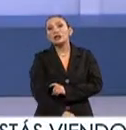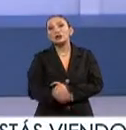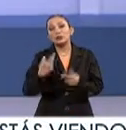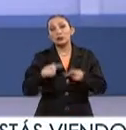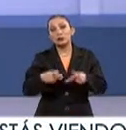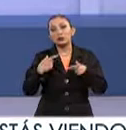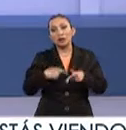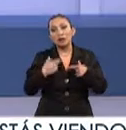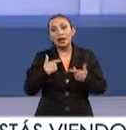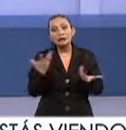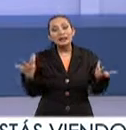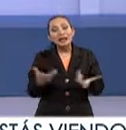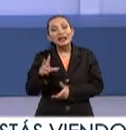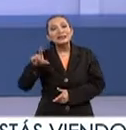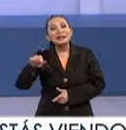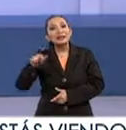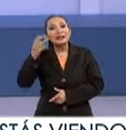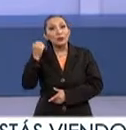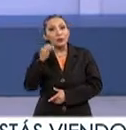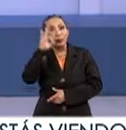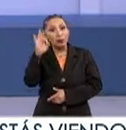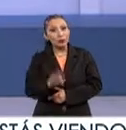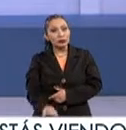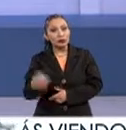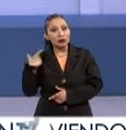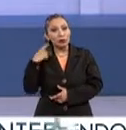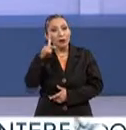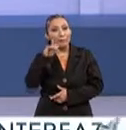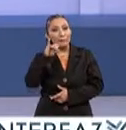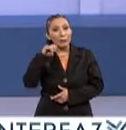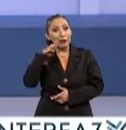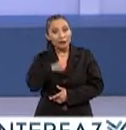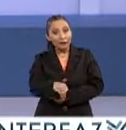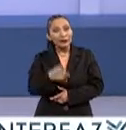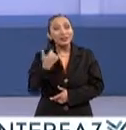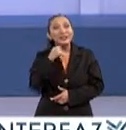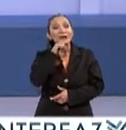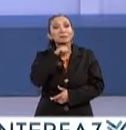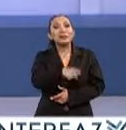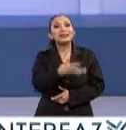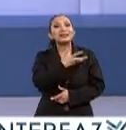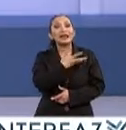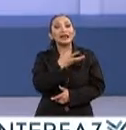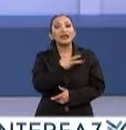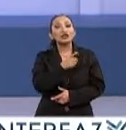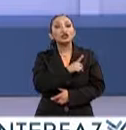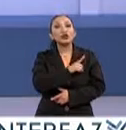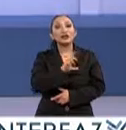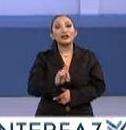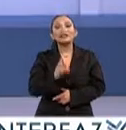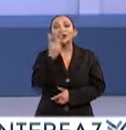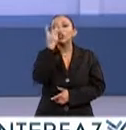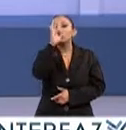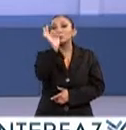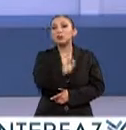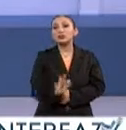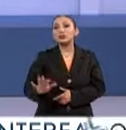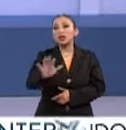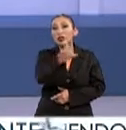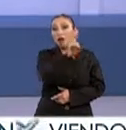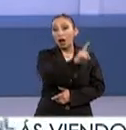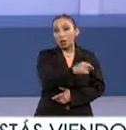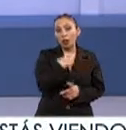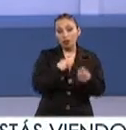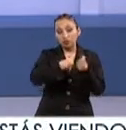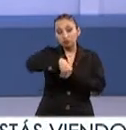población, se genera el 79% del Producto Interno Bruto y se cuenta con solamente el 32% del agua